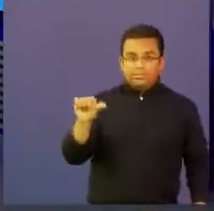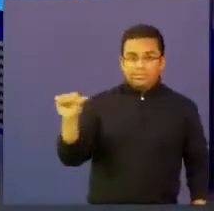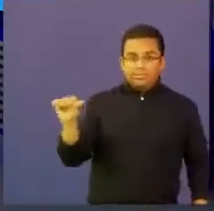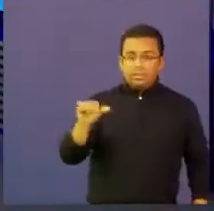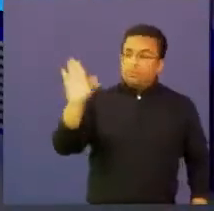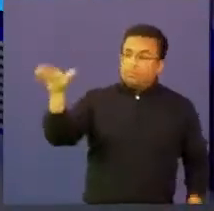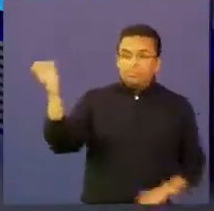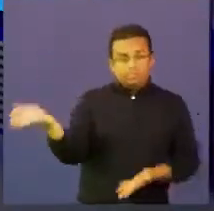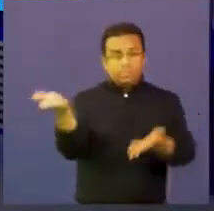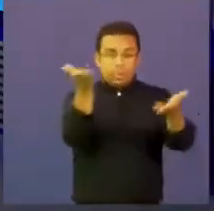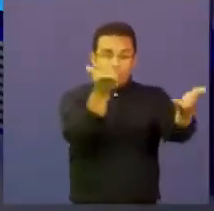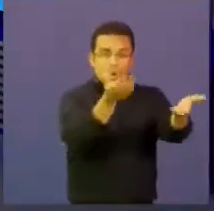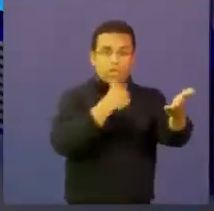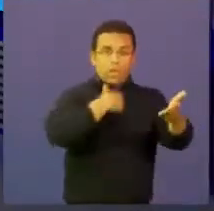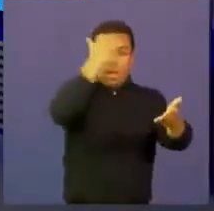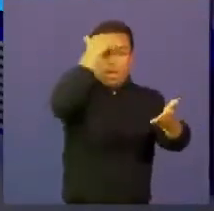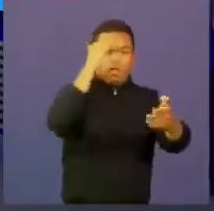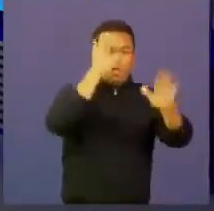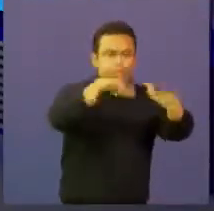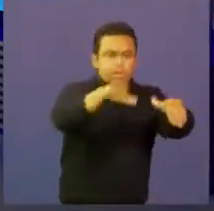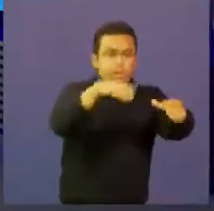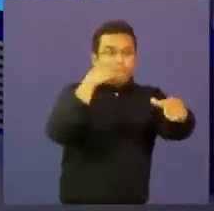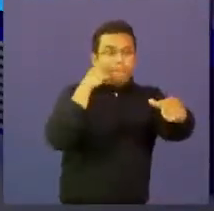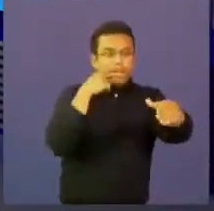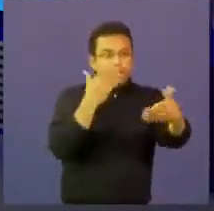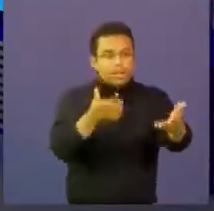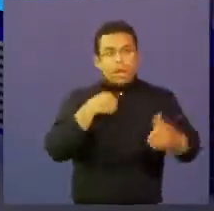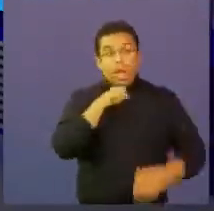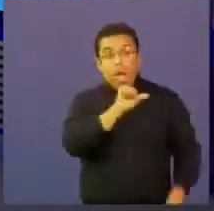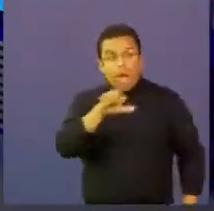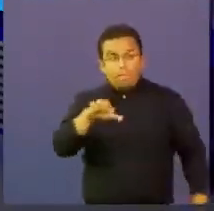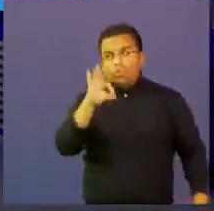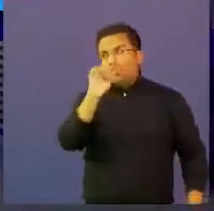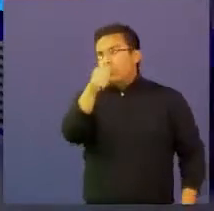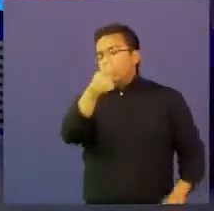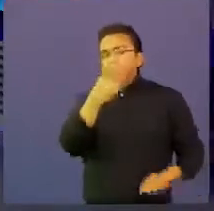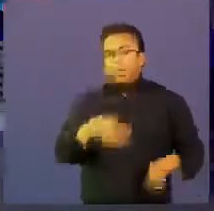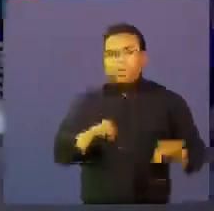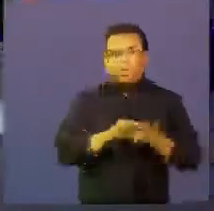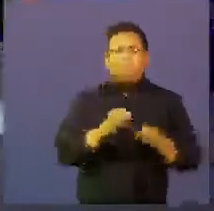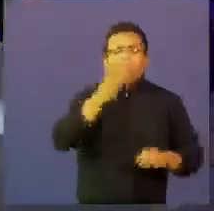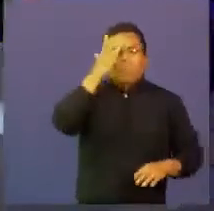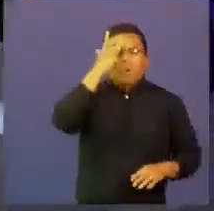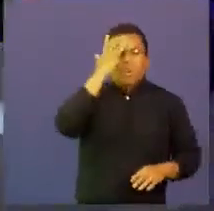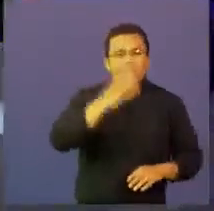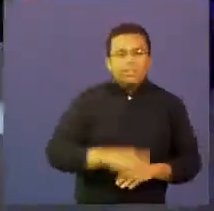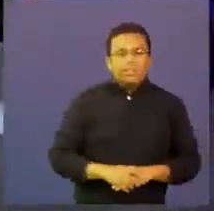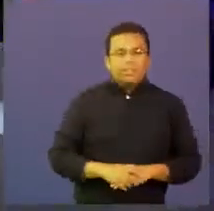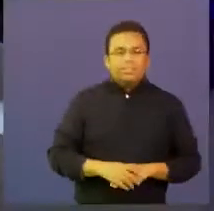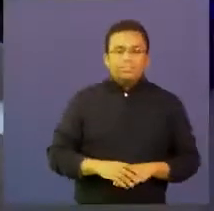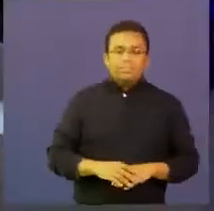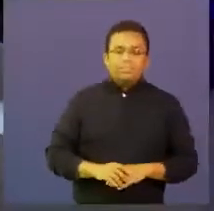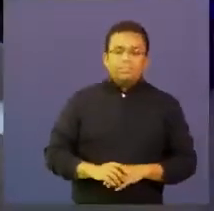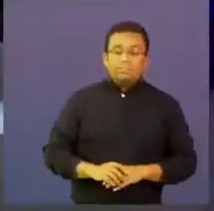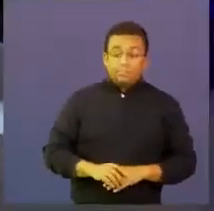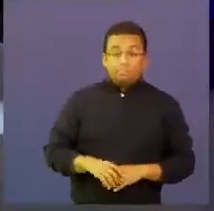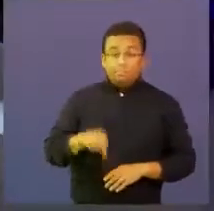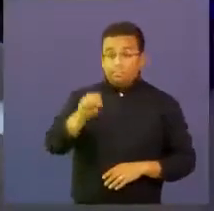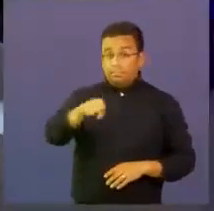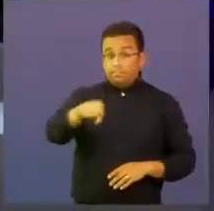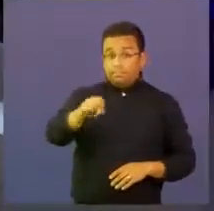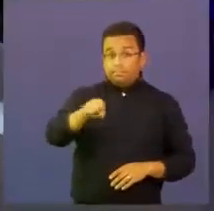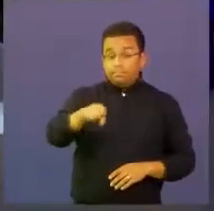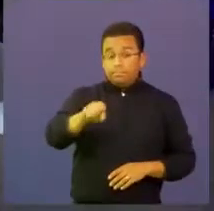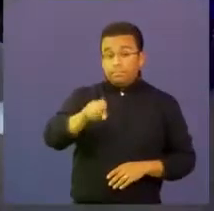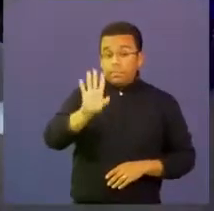ofrécenle a los docentes este contenido ¿por qué lo tienen que utilizar? bueno como les venía contando importante que lo utilicemos uno